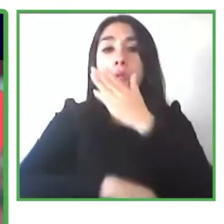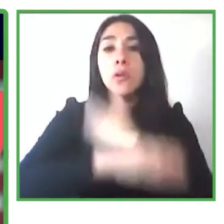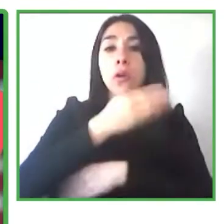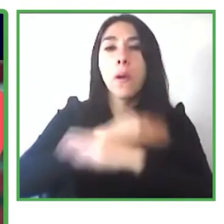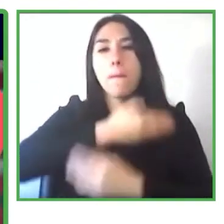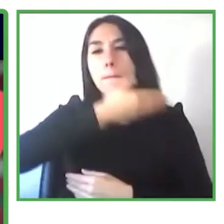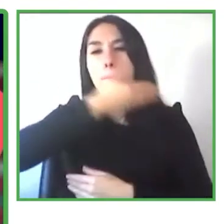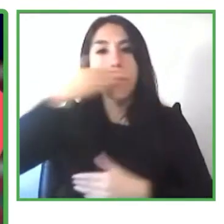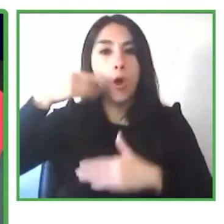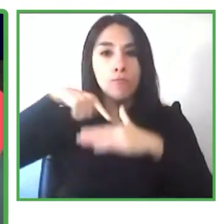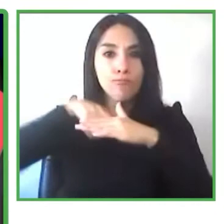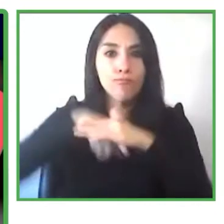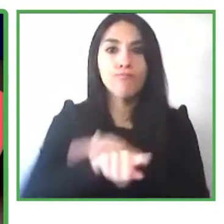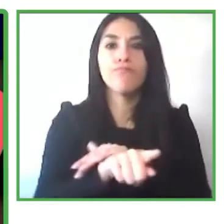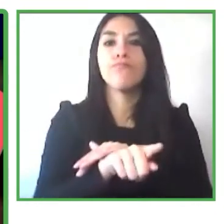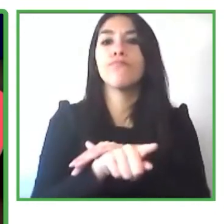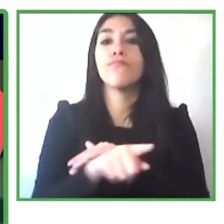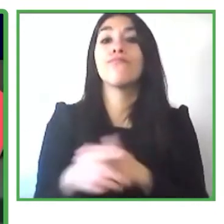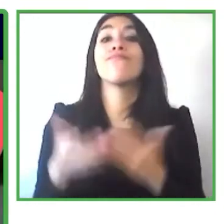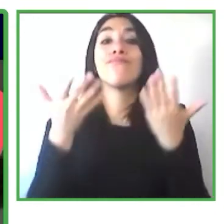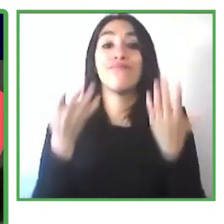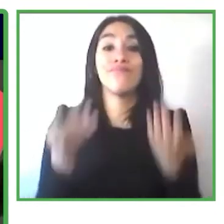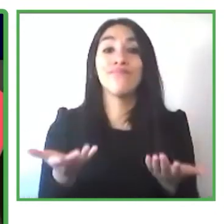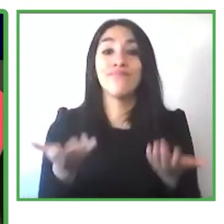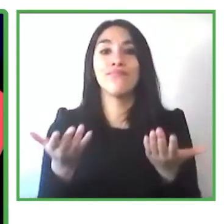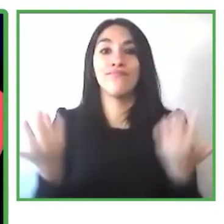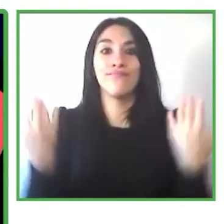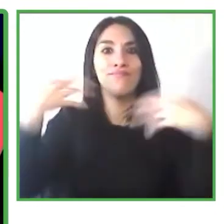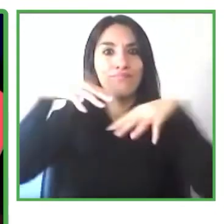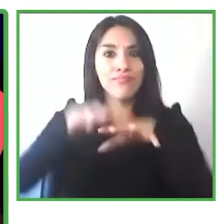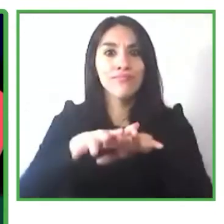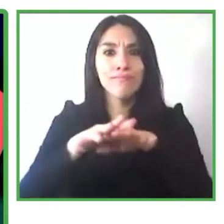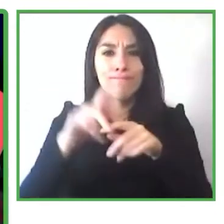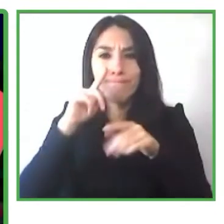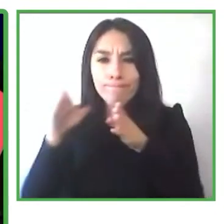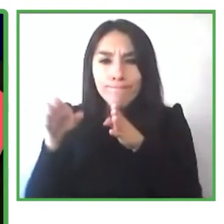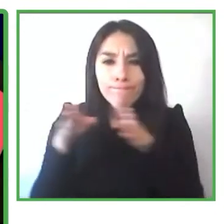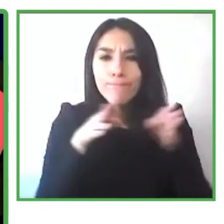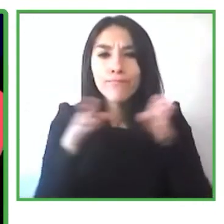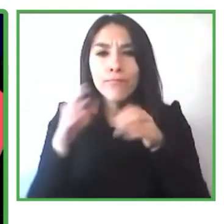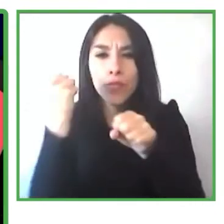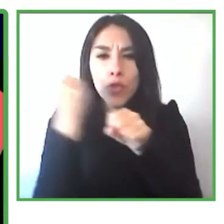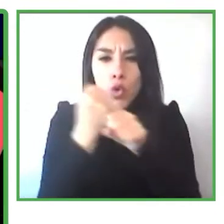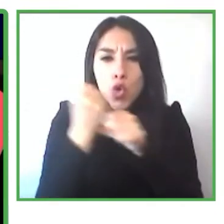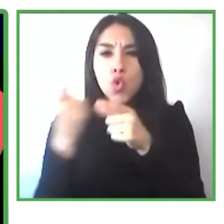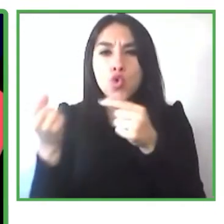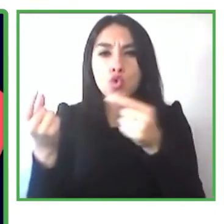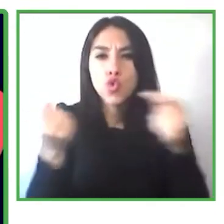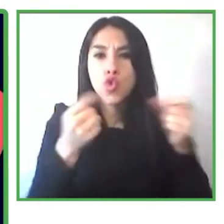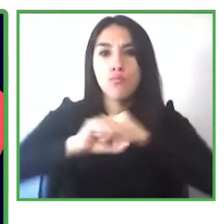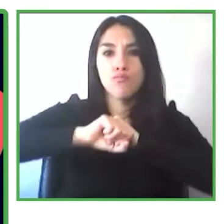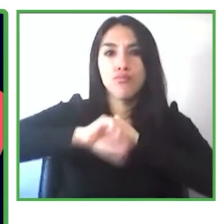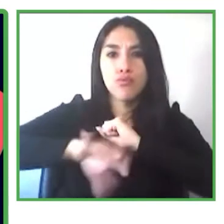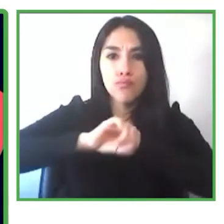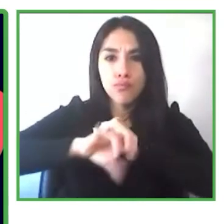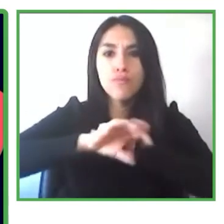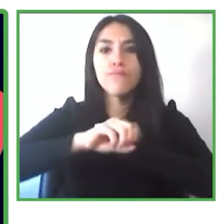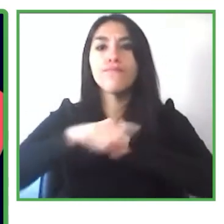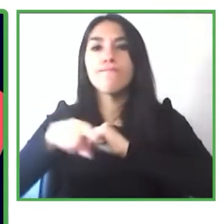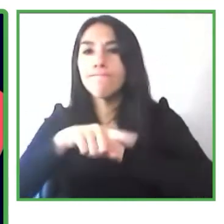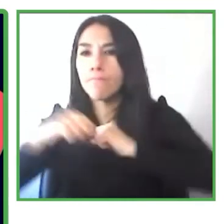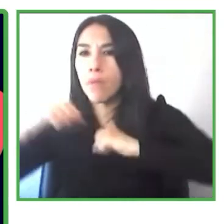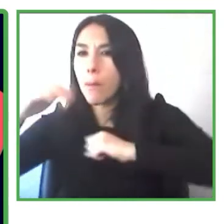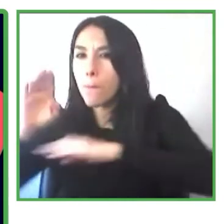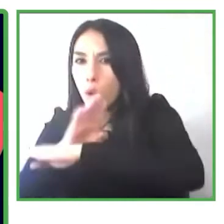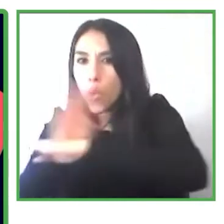través de la red comenzamos a crear una plataforma de trabajo colaborativo entre las empresas en la cual las mismas tienen la